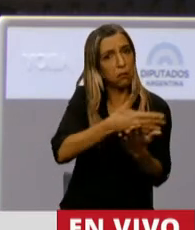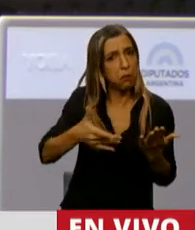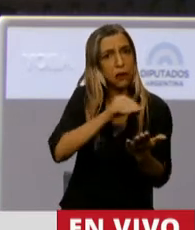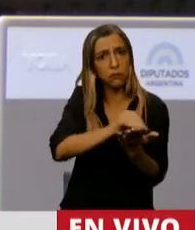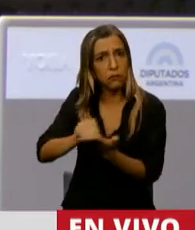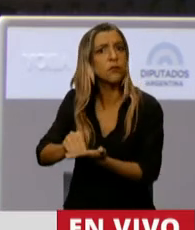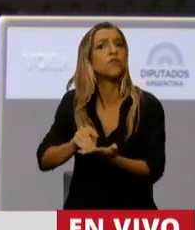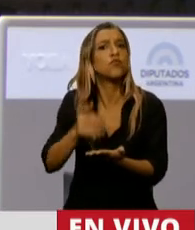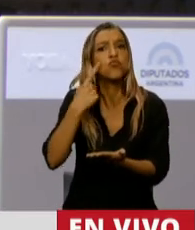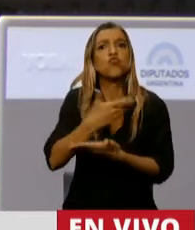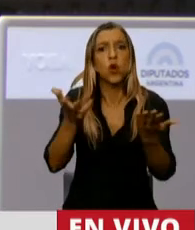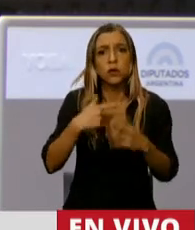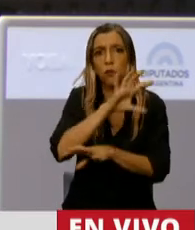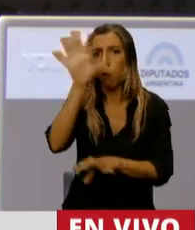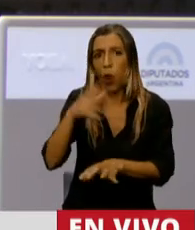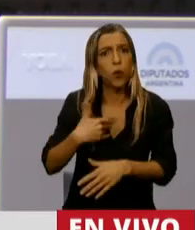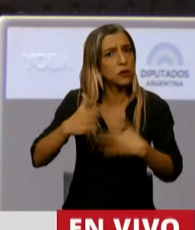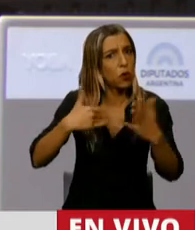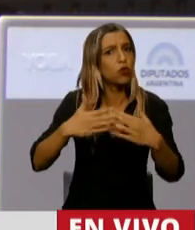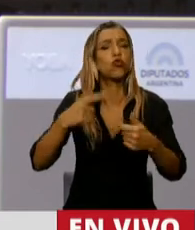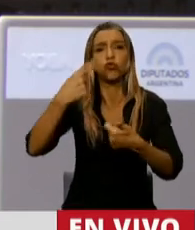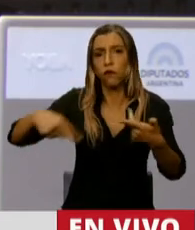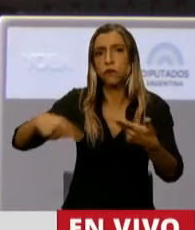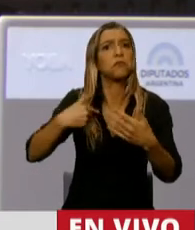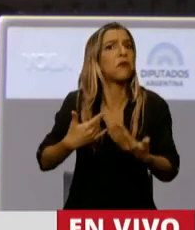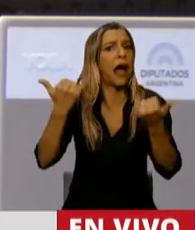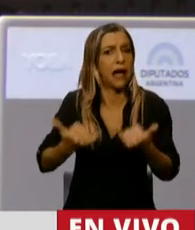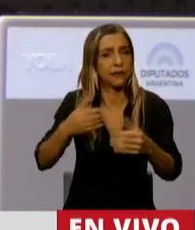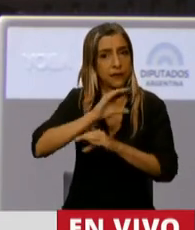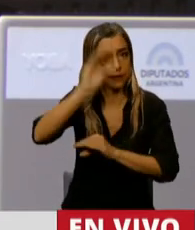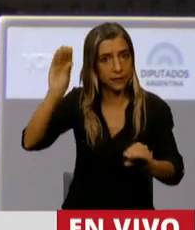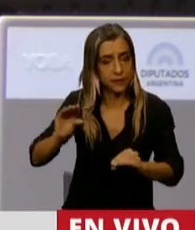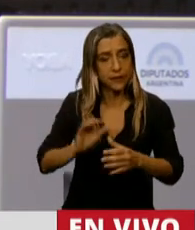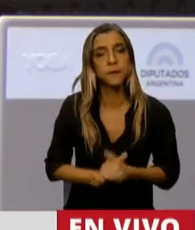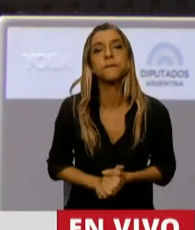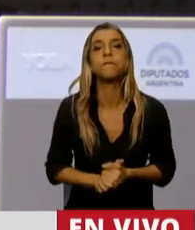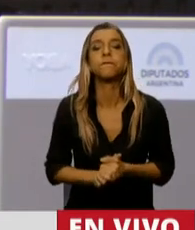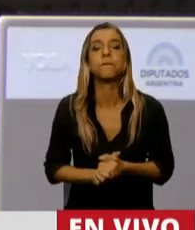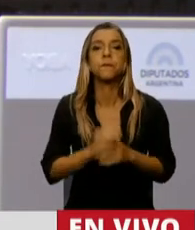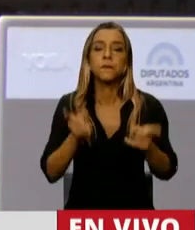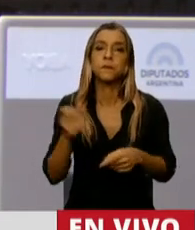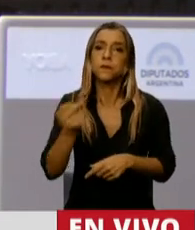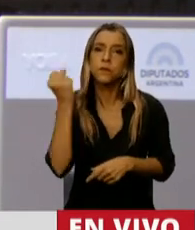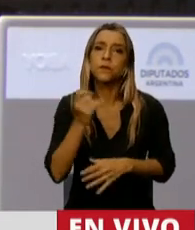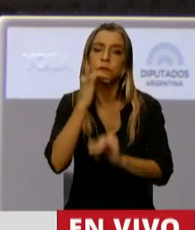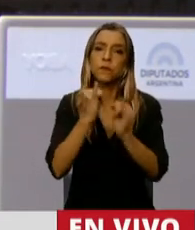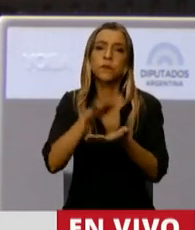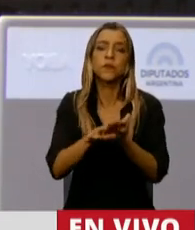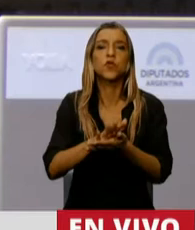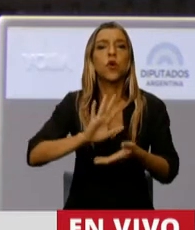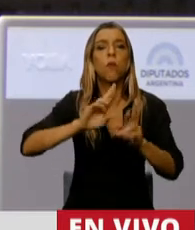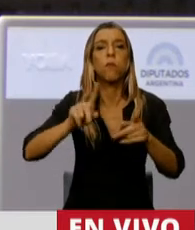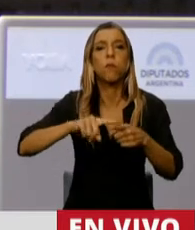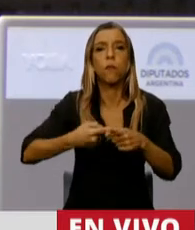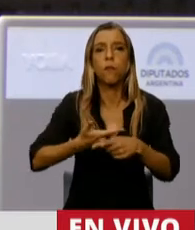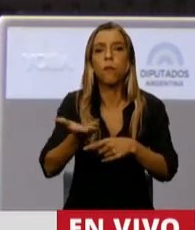provincias. Pero sería muy bueno cuestionar lo que se ha dicho sobre políticas de Estado. El primer